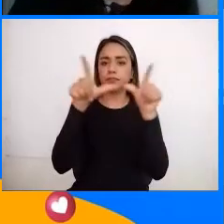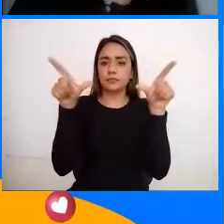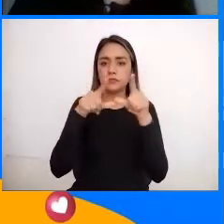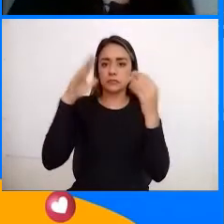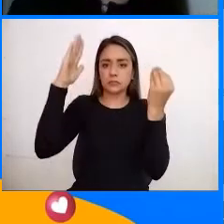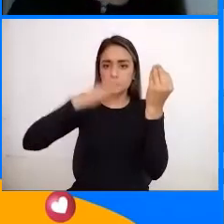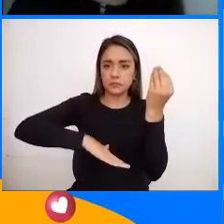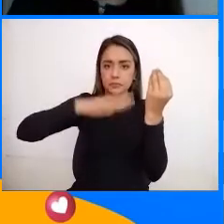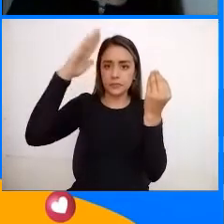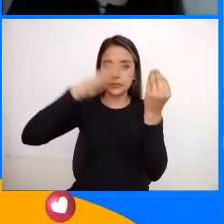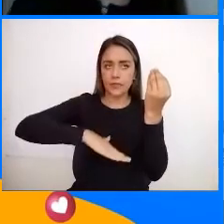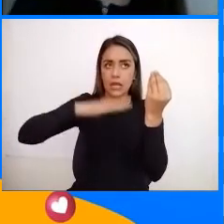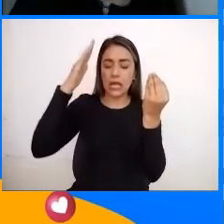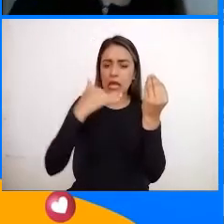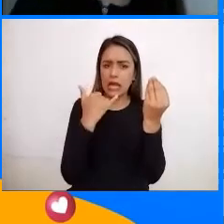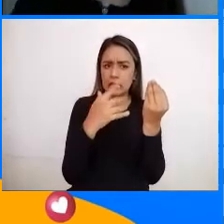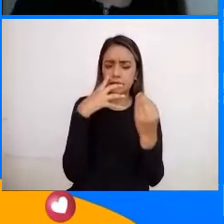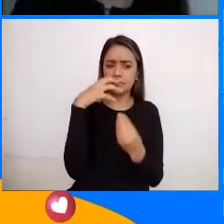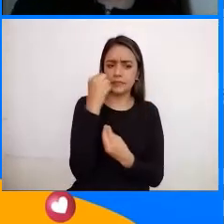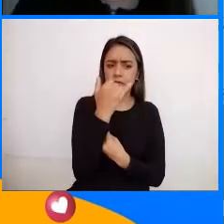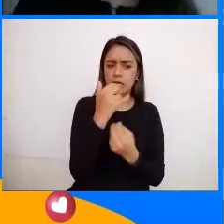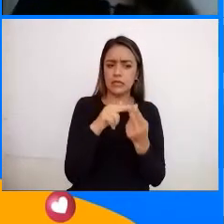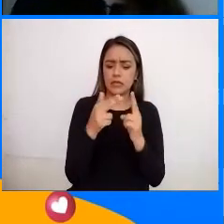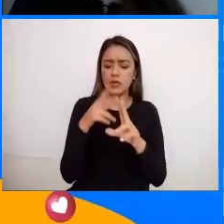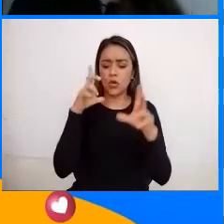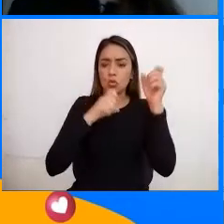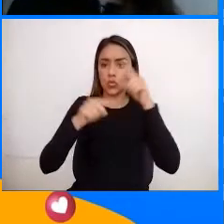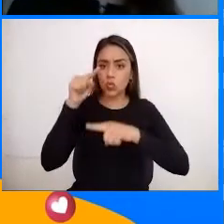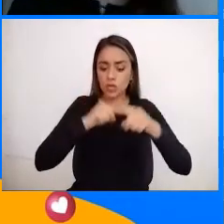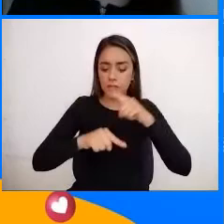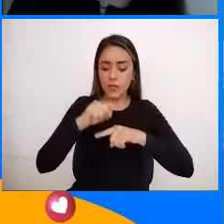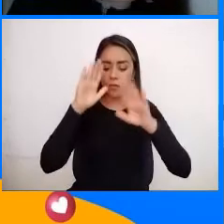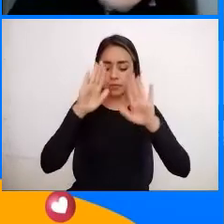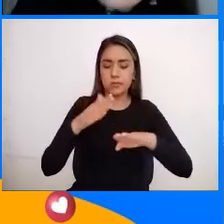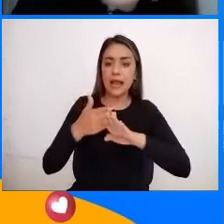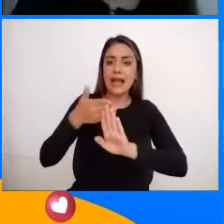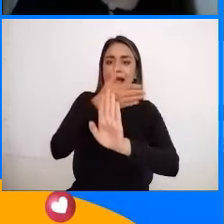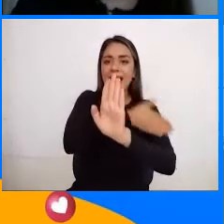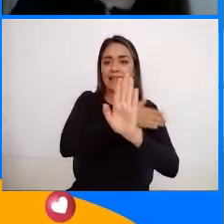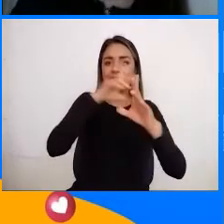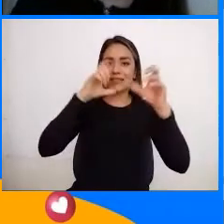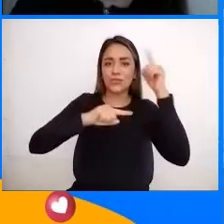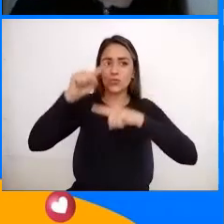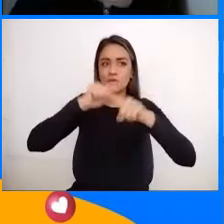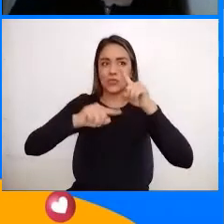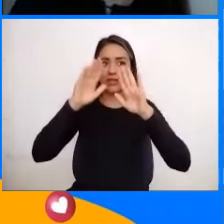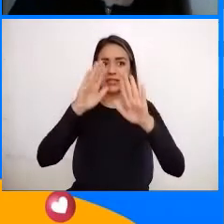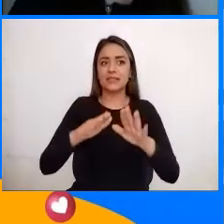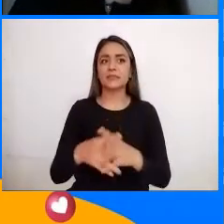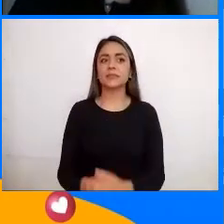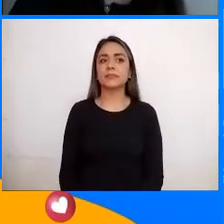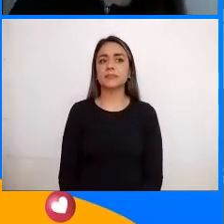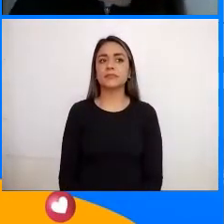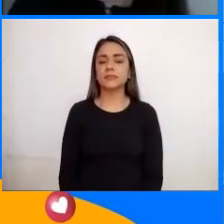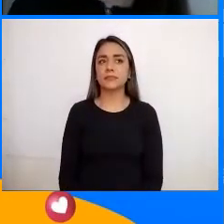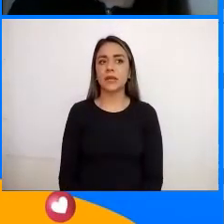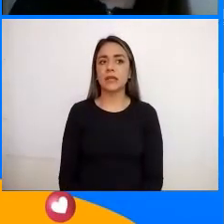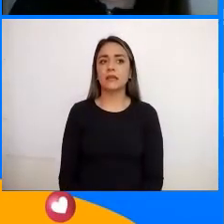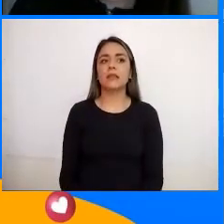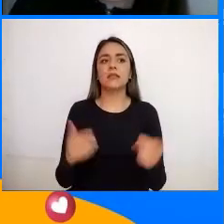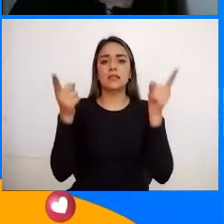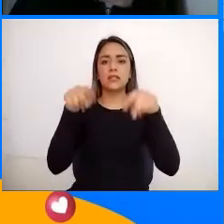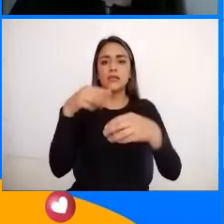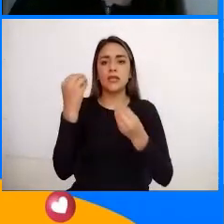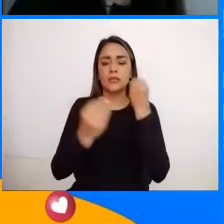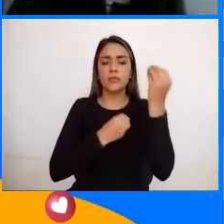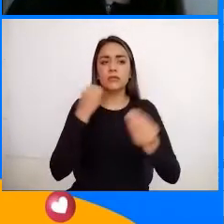Entonces allí Nosotros generamos Turismo Pues los antecedentes Del turismo Que también En